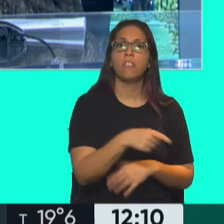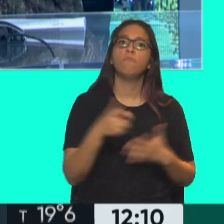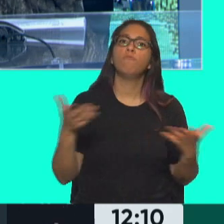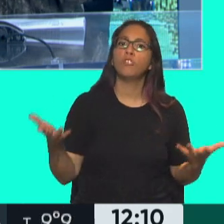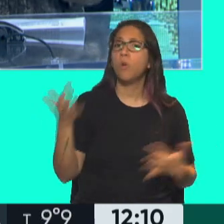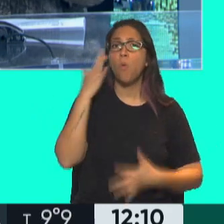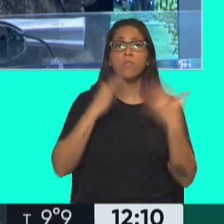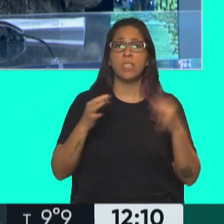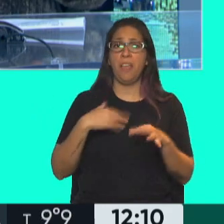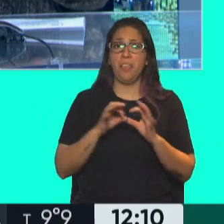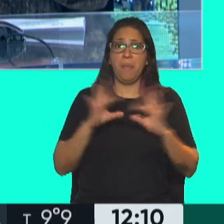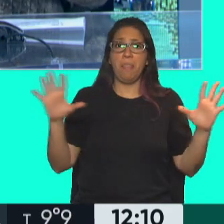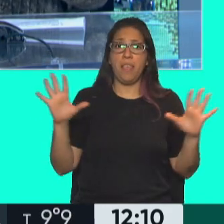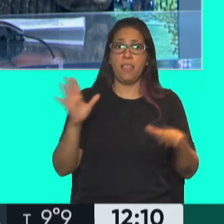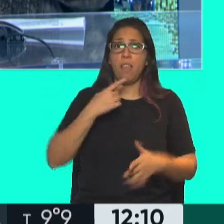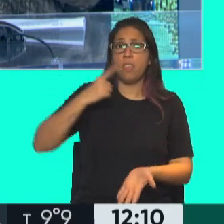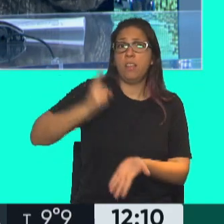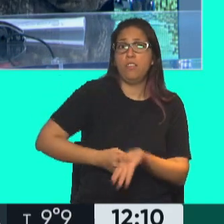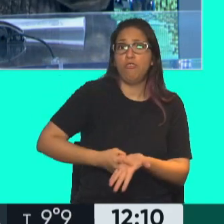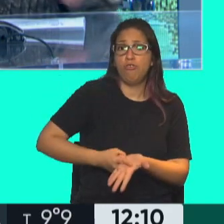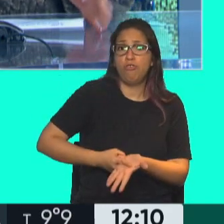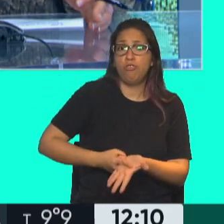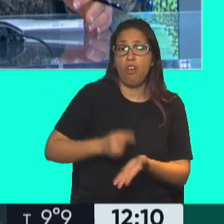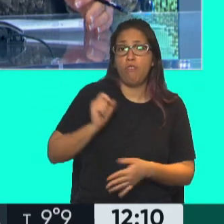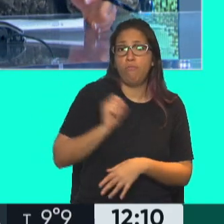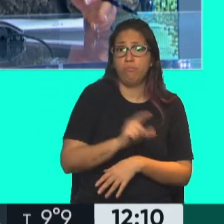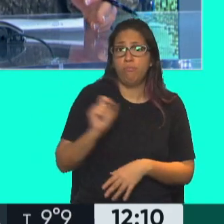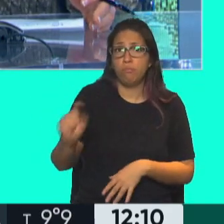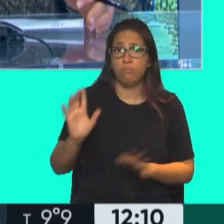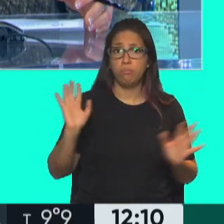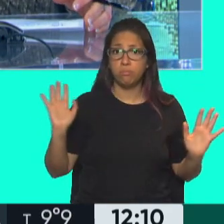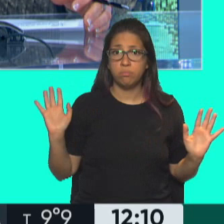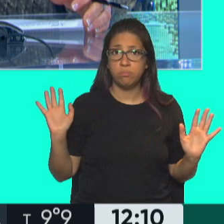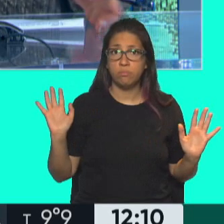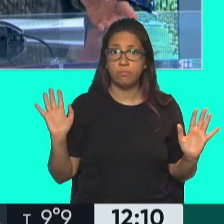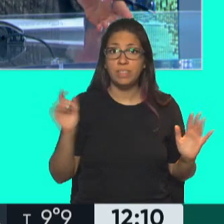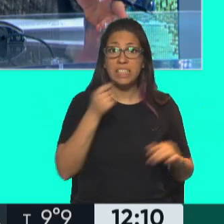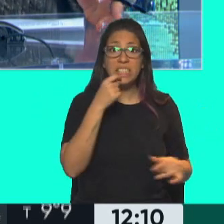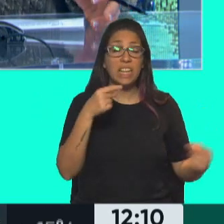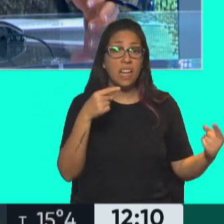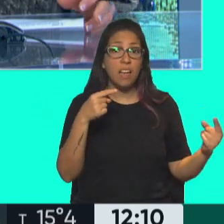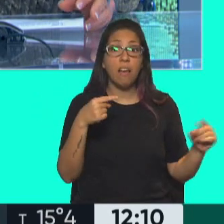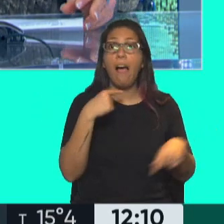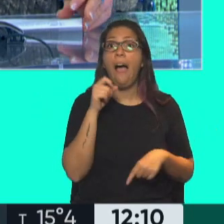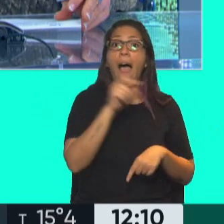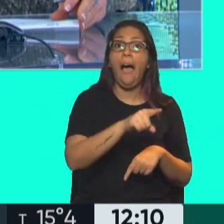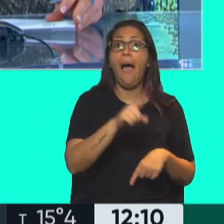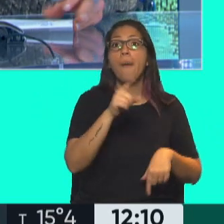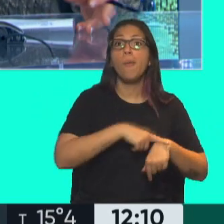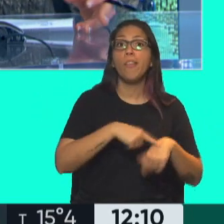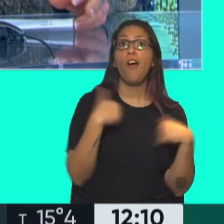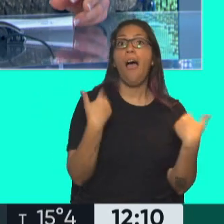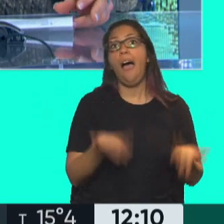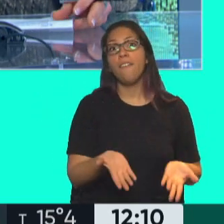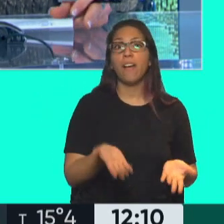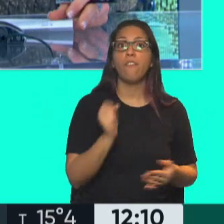independiente cuando falla a tono con lo que pretende en este caso la Ciudad de Buenos Aires y es K cuando las resoluciones